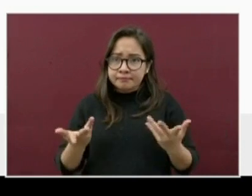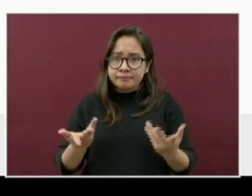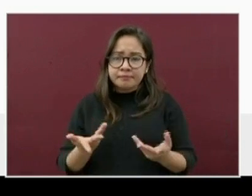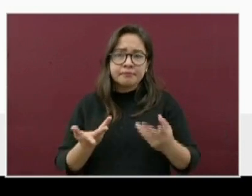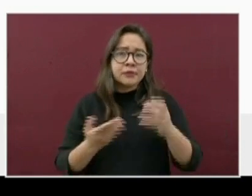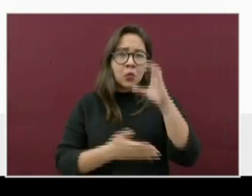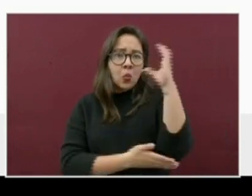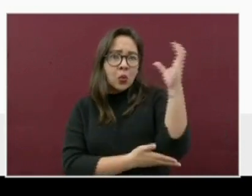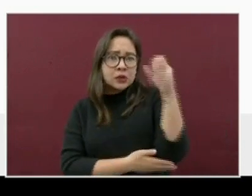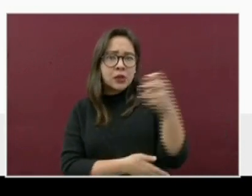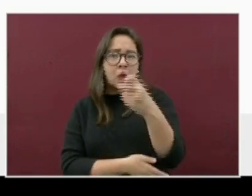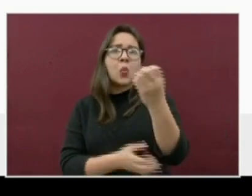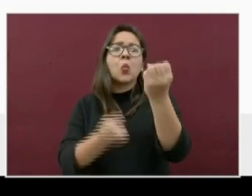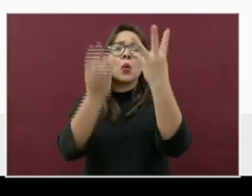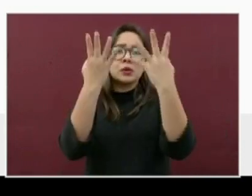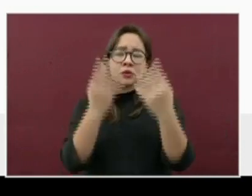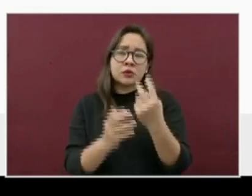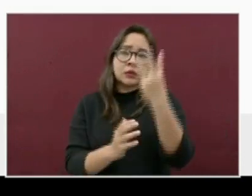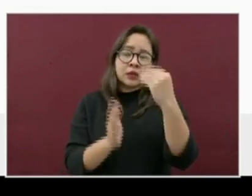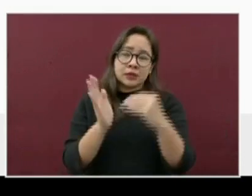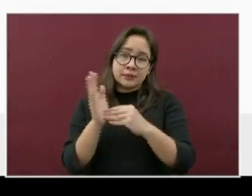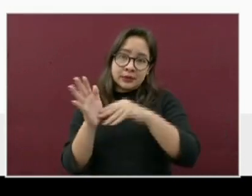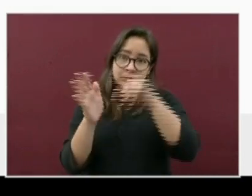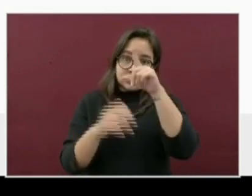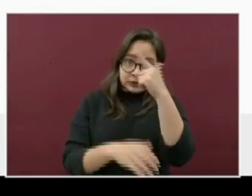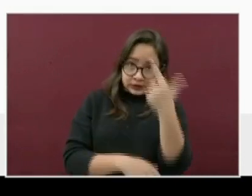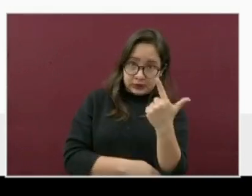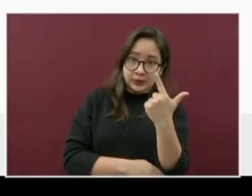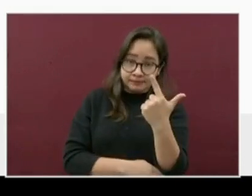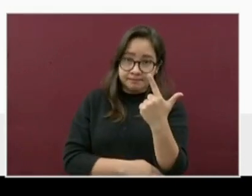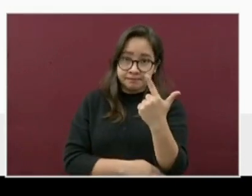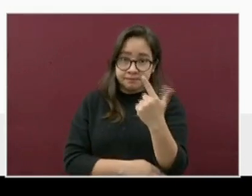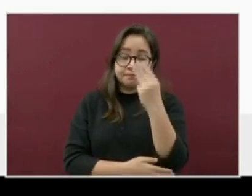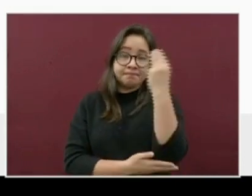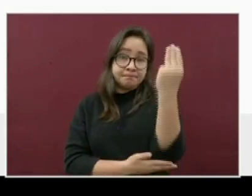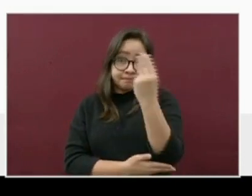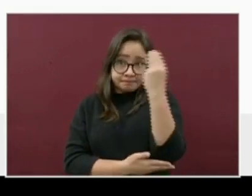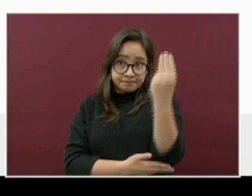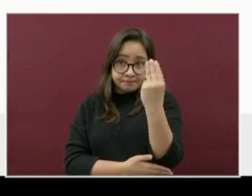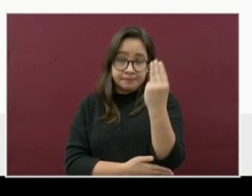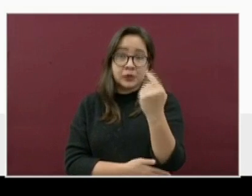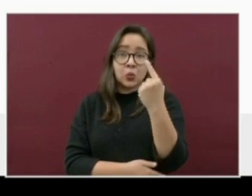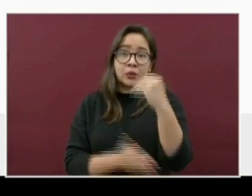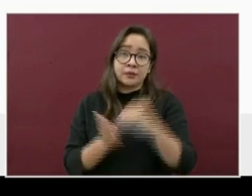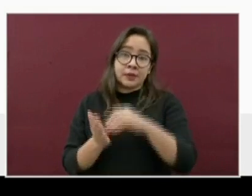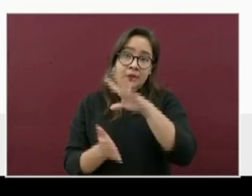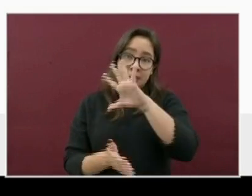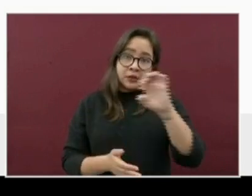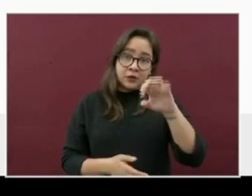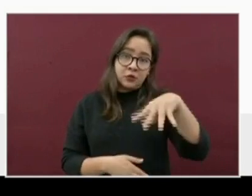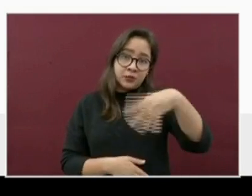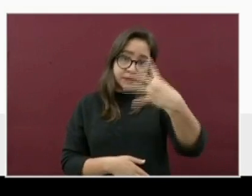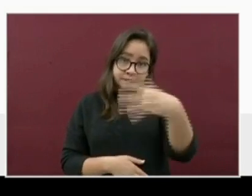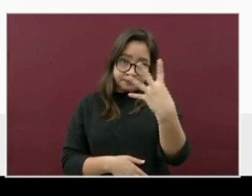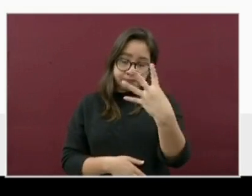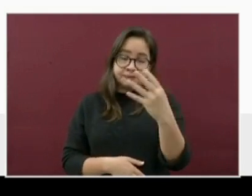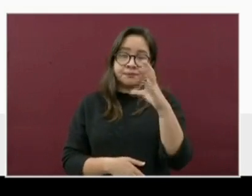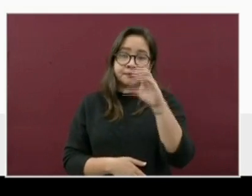Coatzacoalcos ascienden a 3,007 casos positivos. En Minatitlán, 1,514.